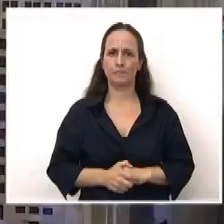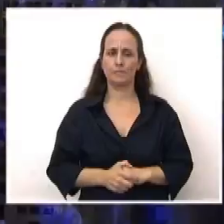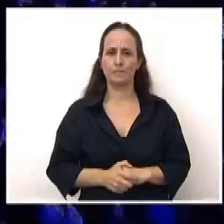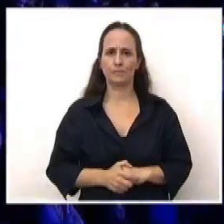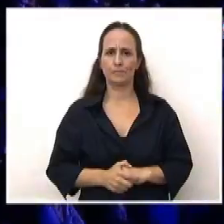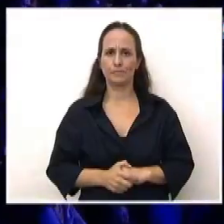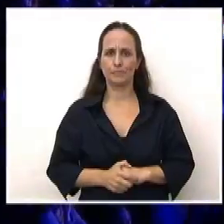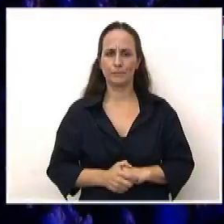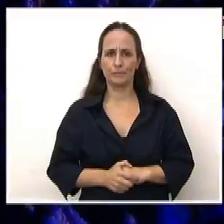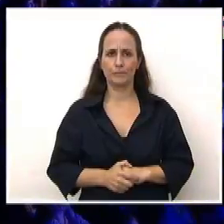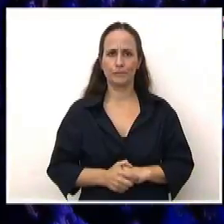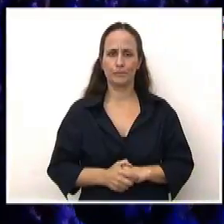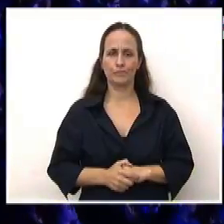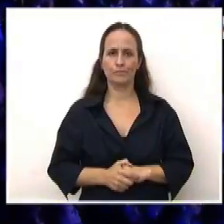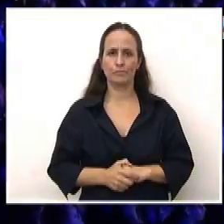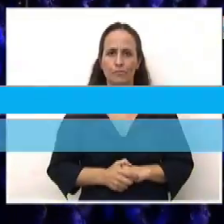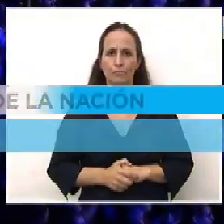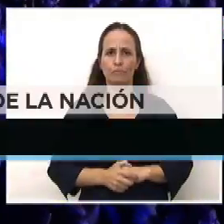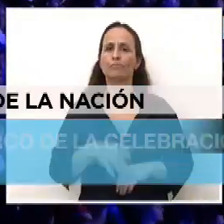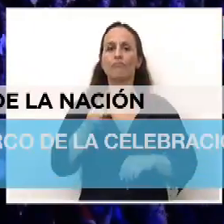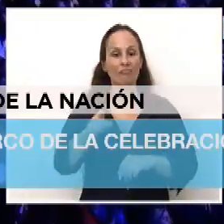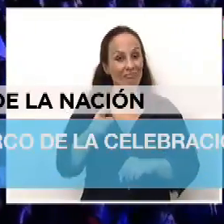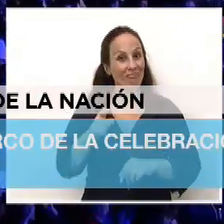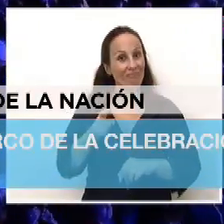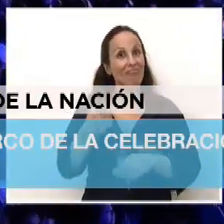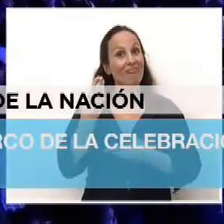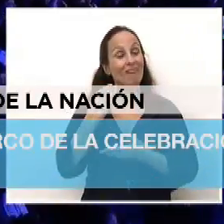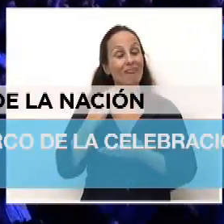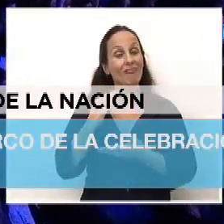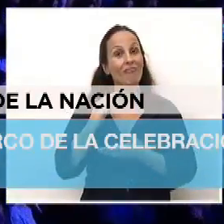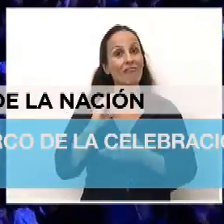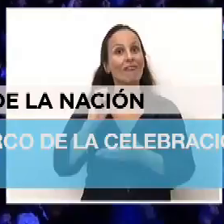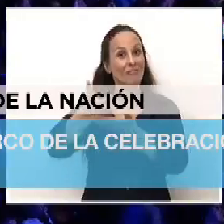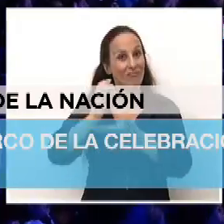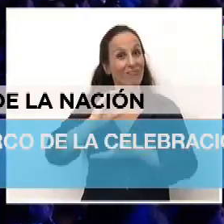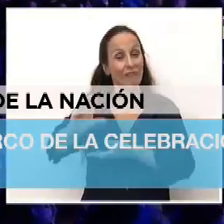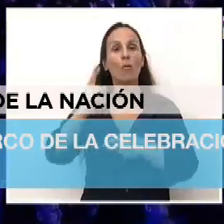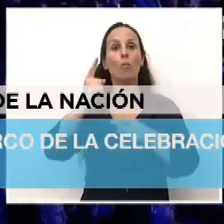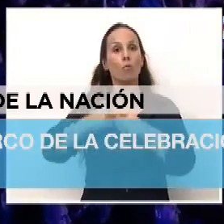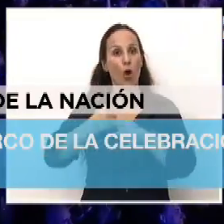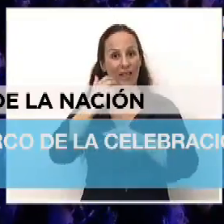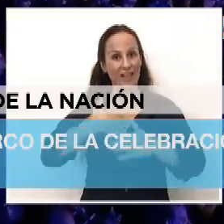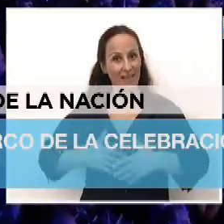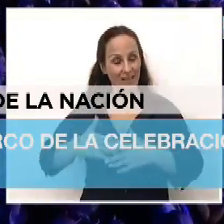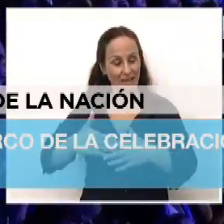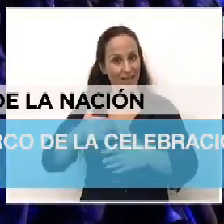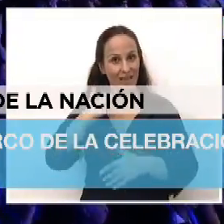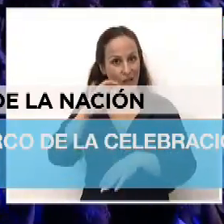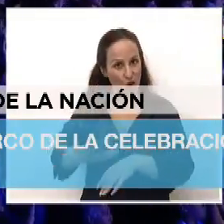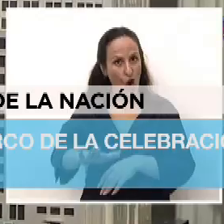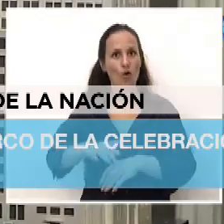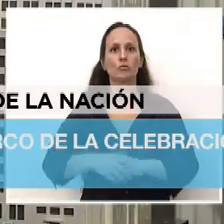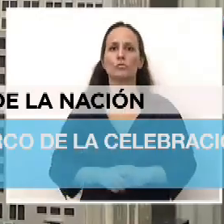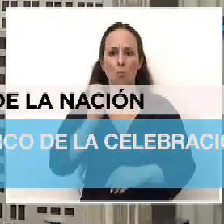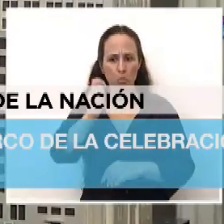La asignación universal por hijo, el plan